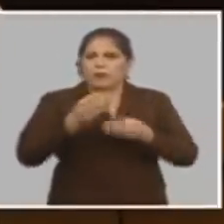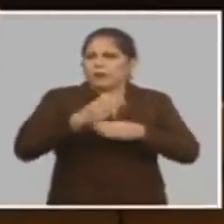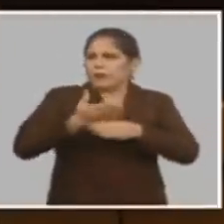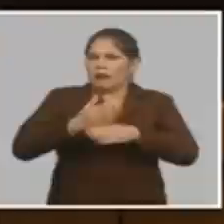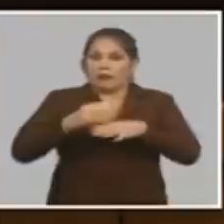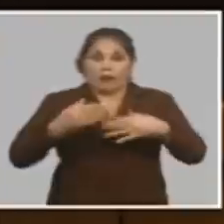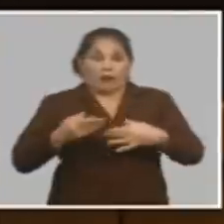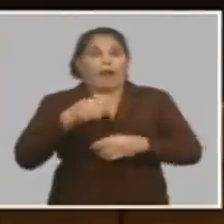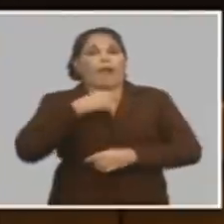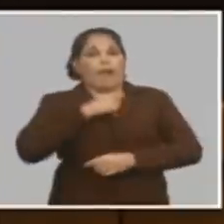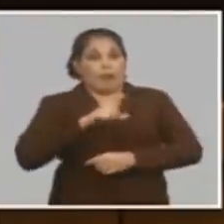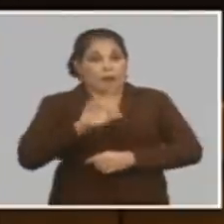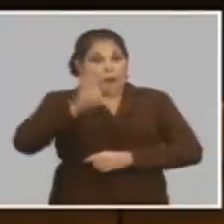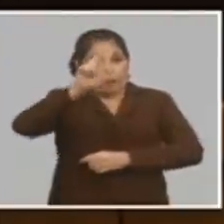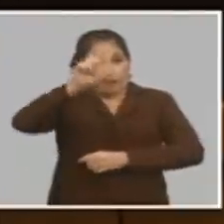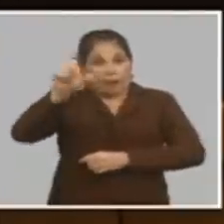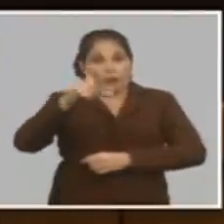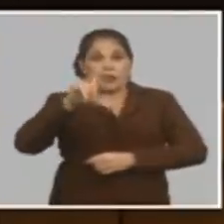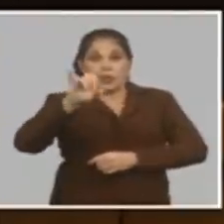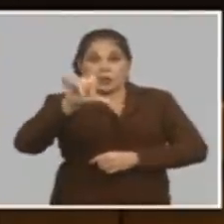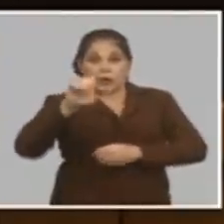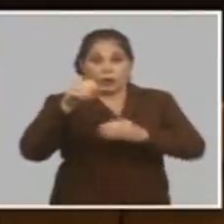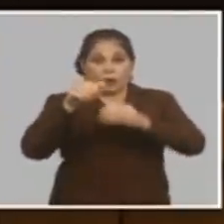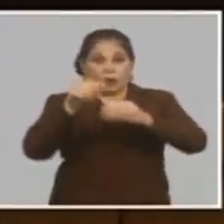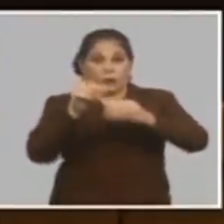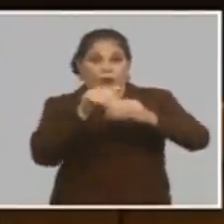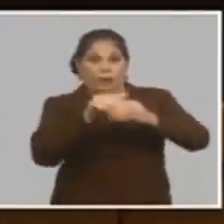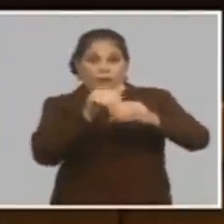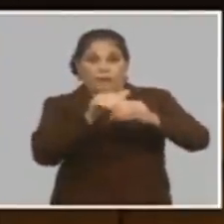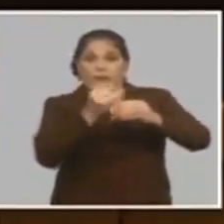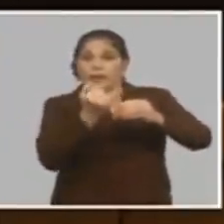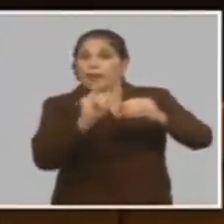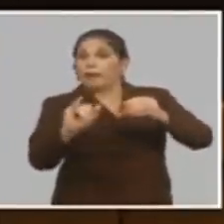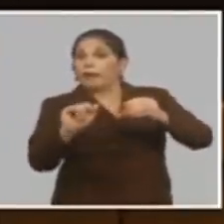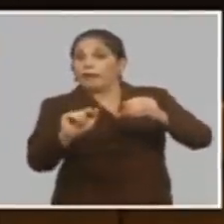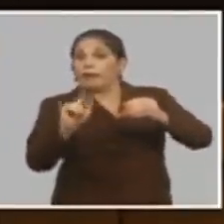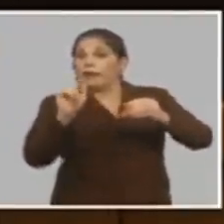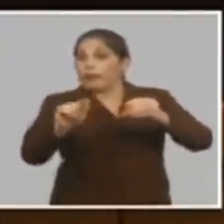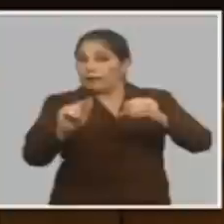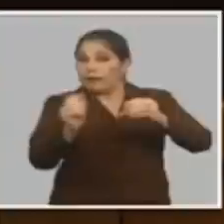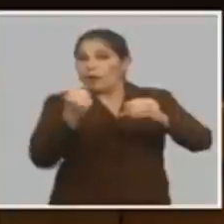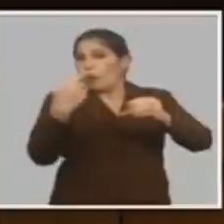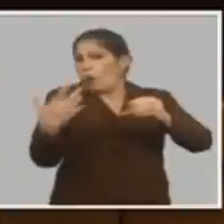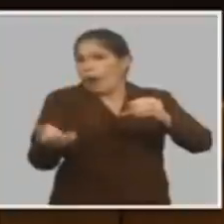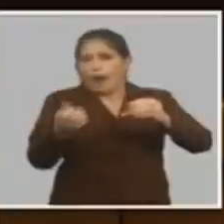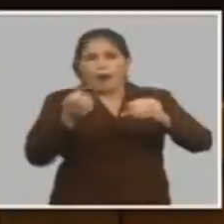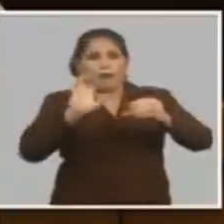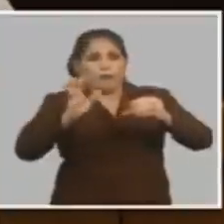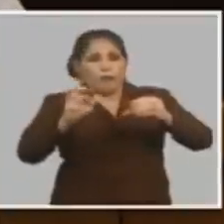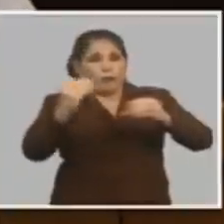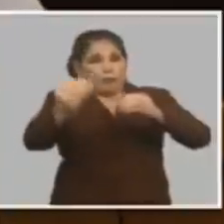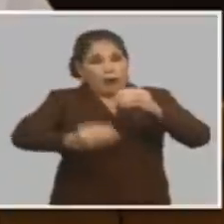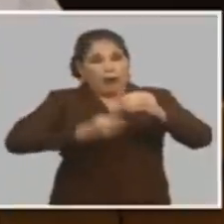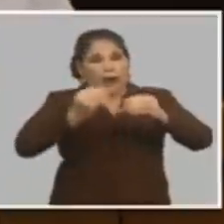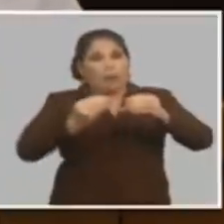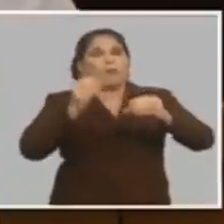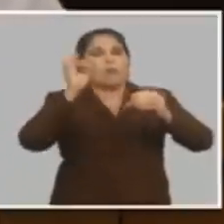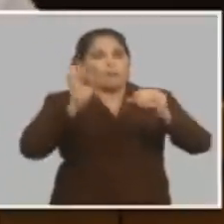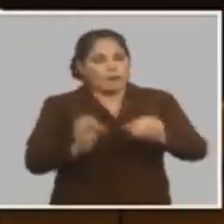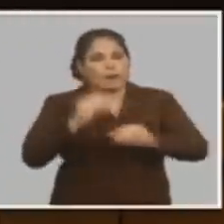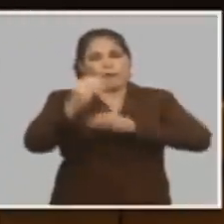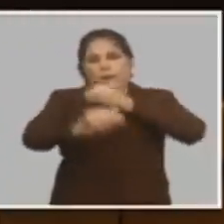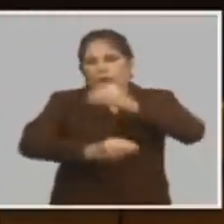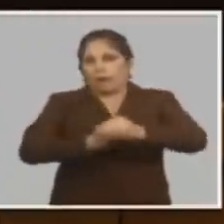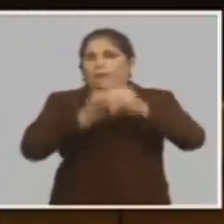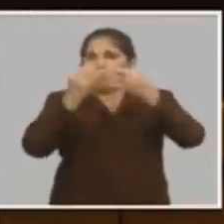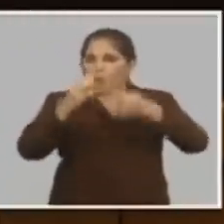que si usted tiene hoy se usé en el banco independientemente de que cual sea el tipo de cambio se le va a cambiar por